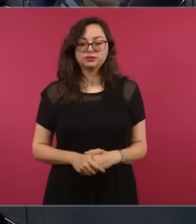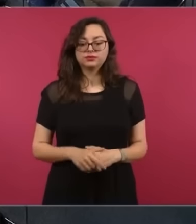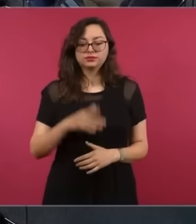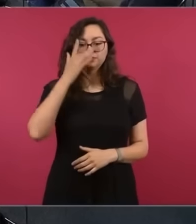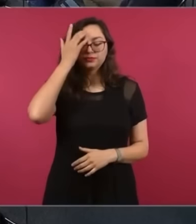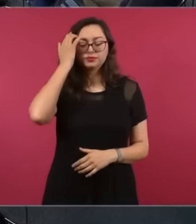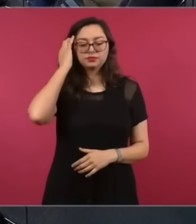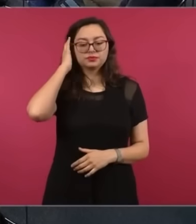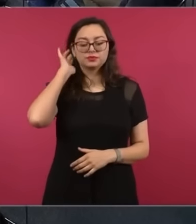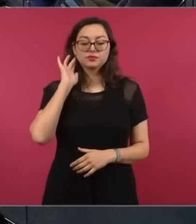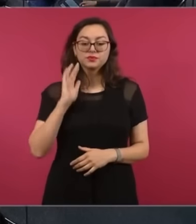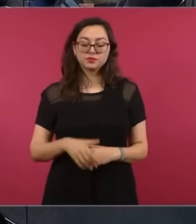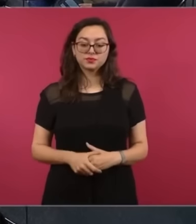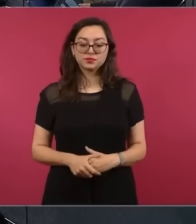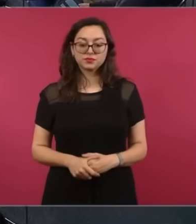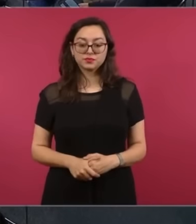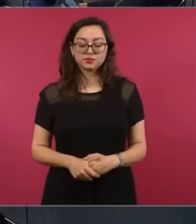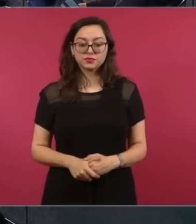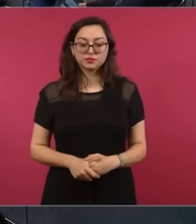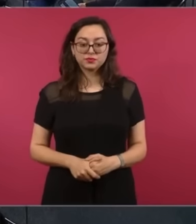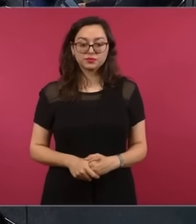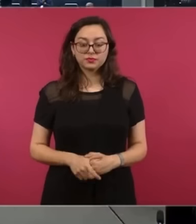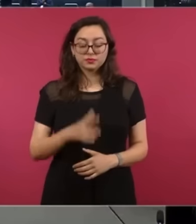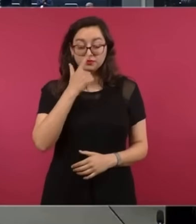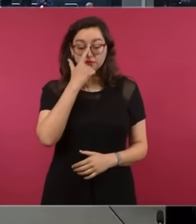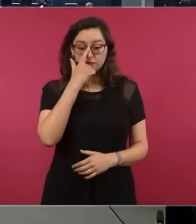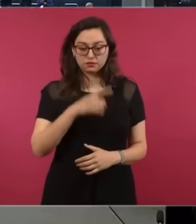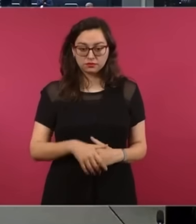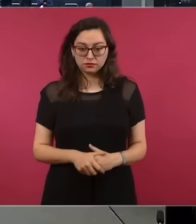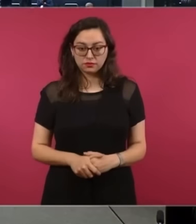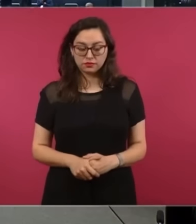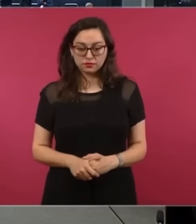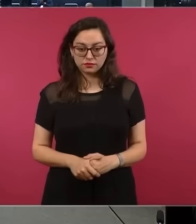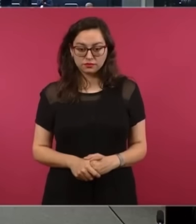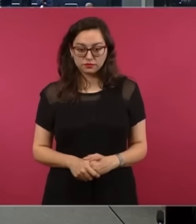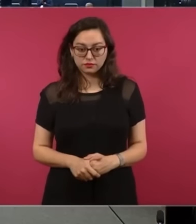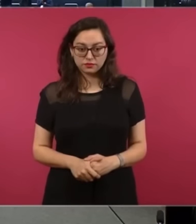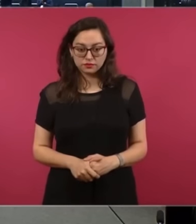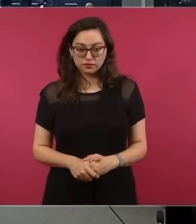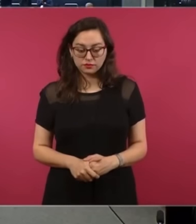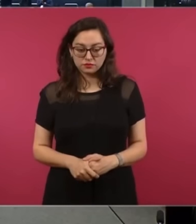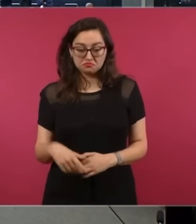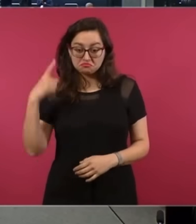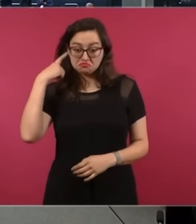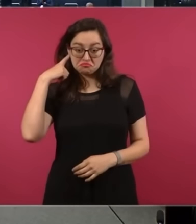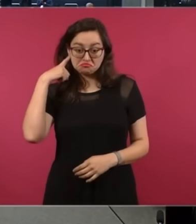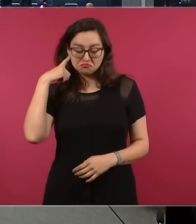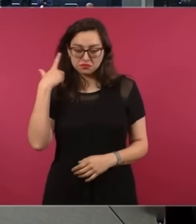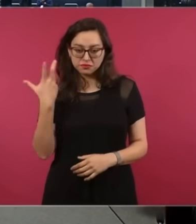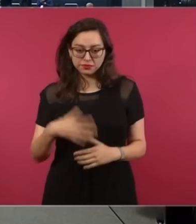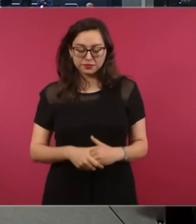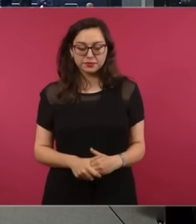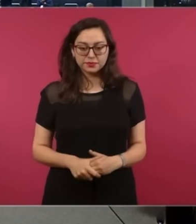solamente Hernández Polis, que es una empresa propiedad de Miguel Alemán Velasco, fue la única que no